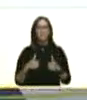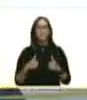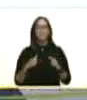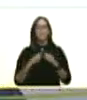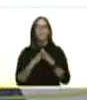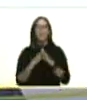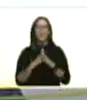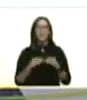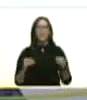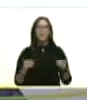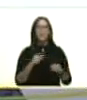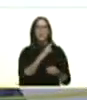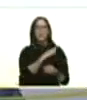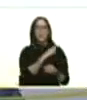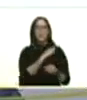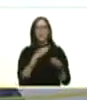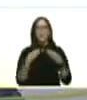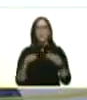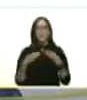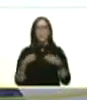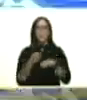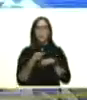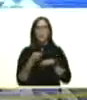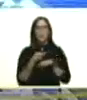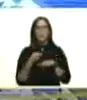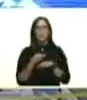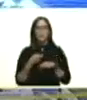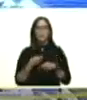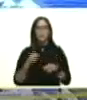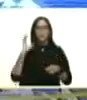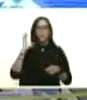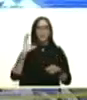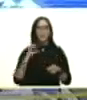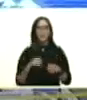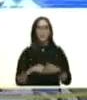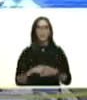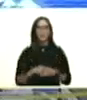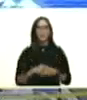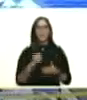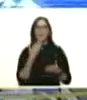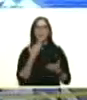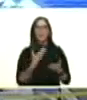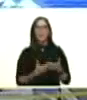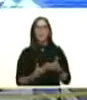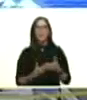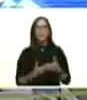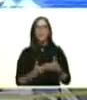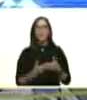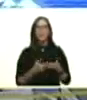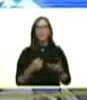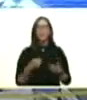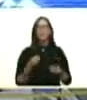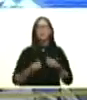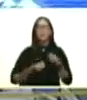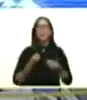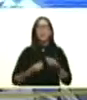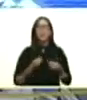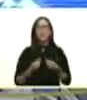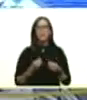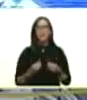todas las autoridades públicas gobernaciones del país alcaldía le pido que lo pongan en su agenda de prioridades